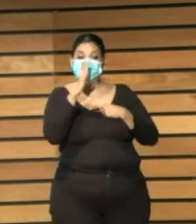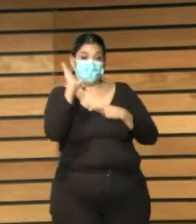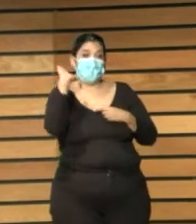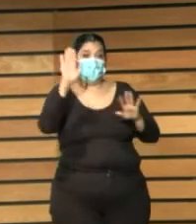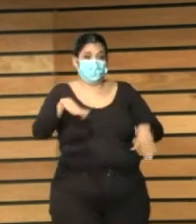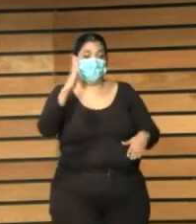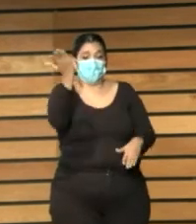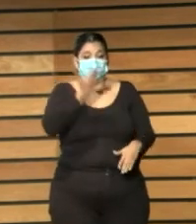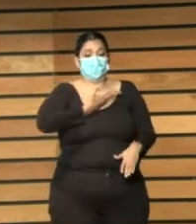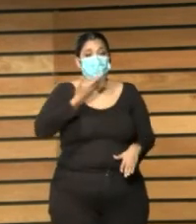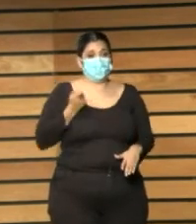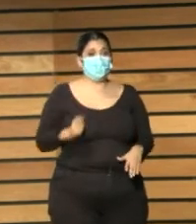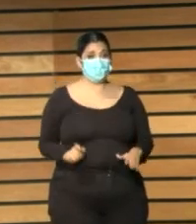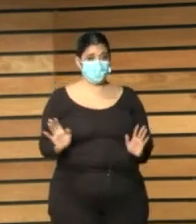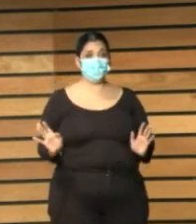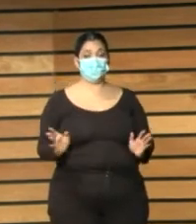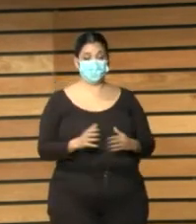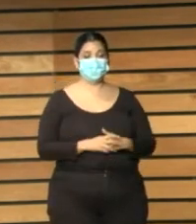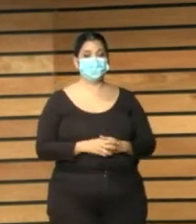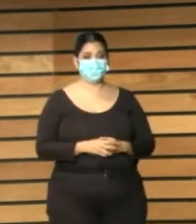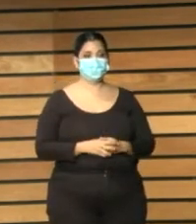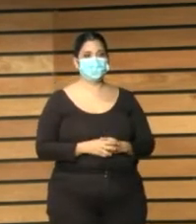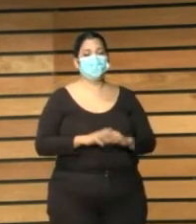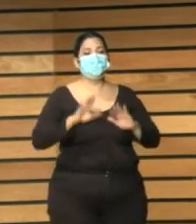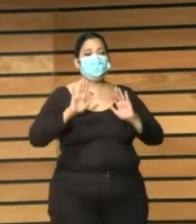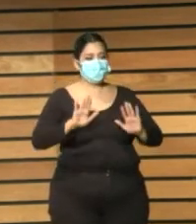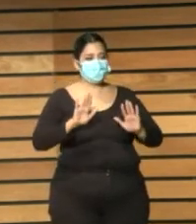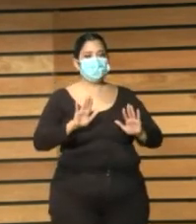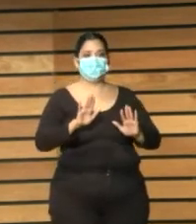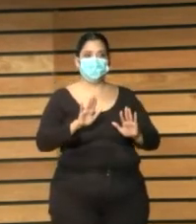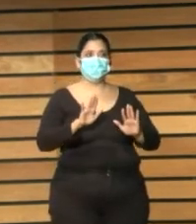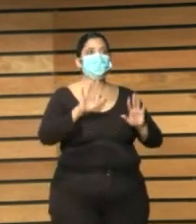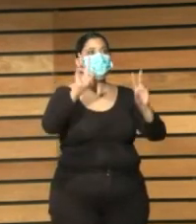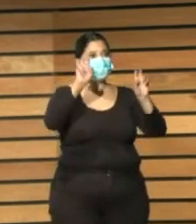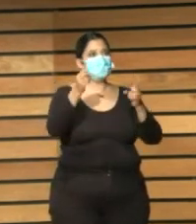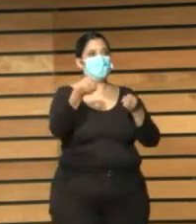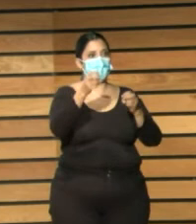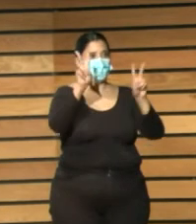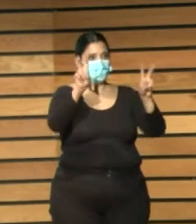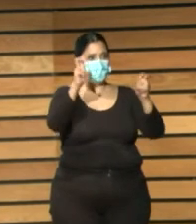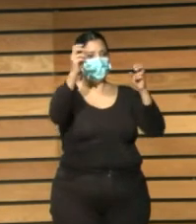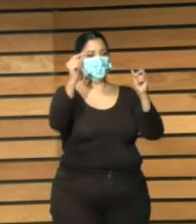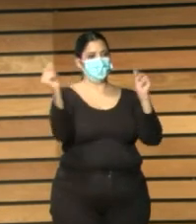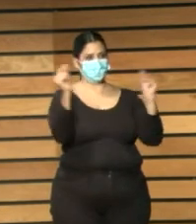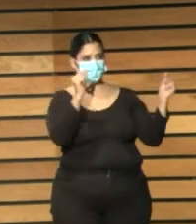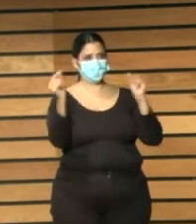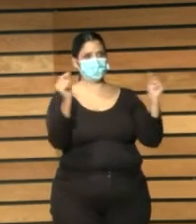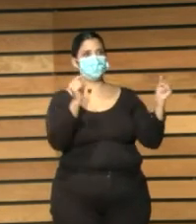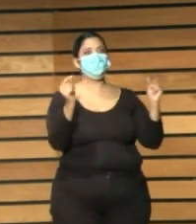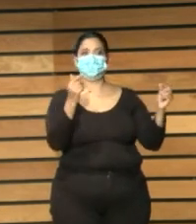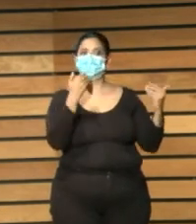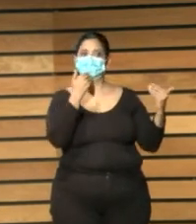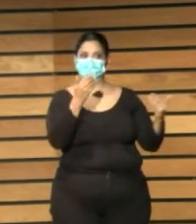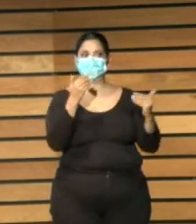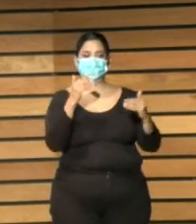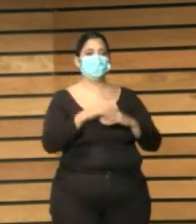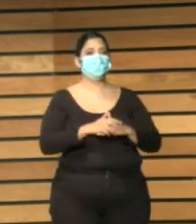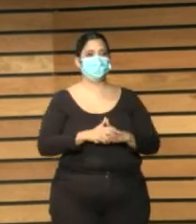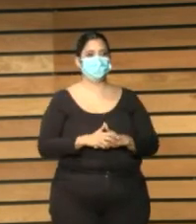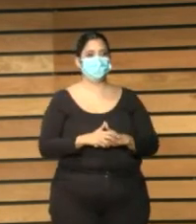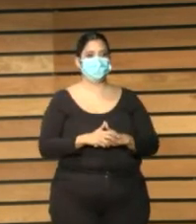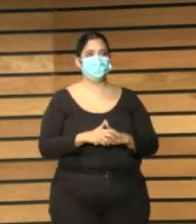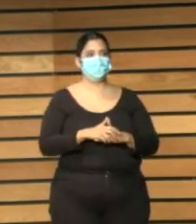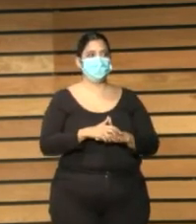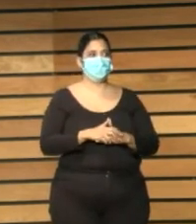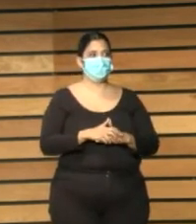como personas que trabajan en una institución pero queremos seguir abordando temas provocando debate y contando más cosas que